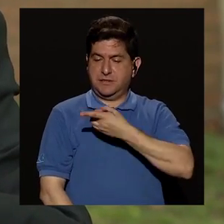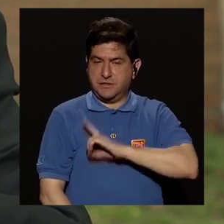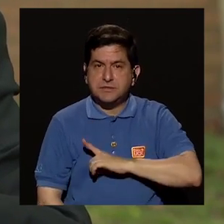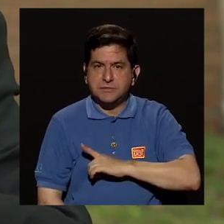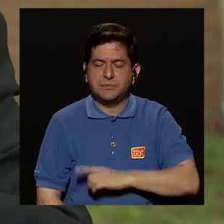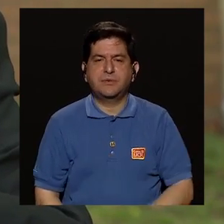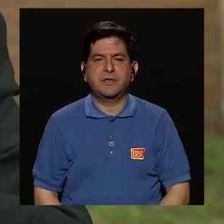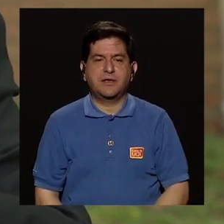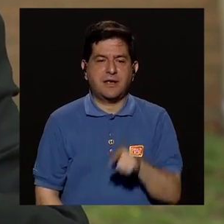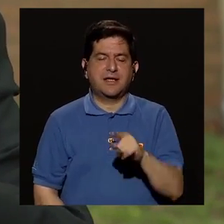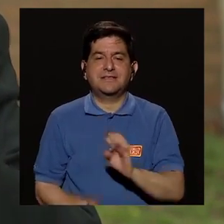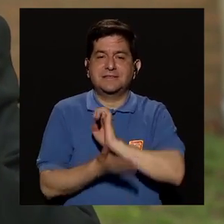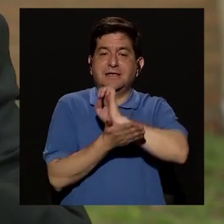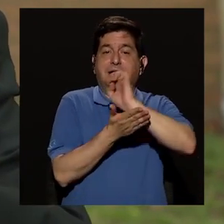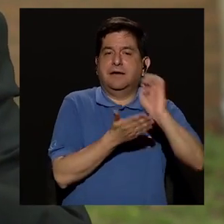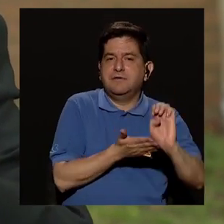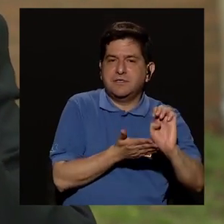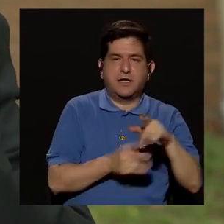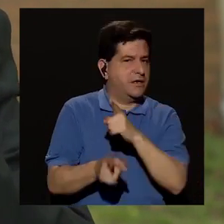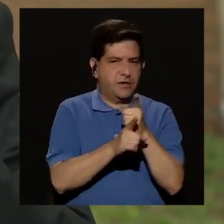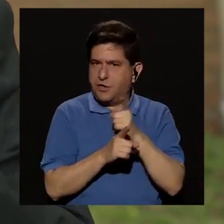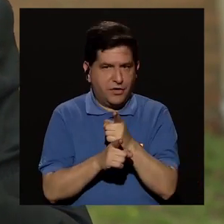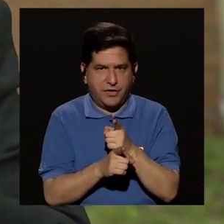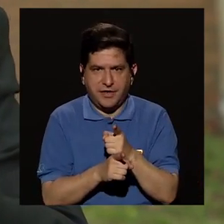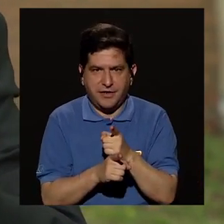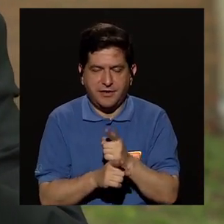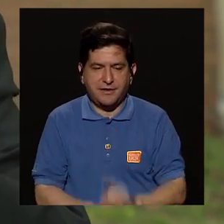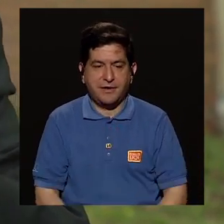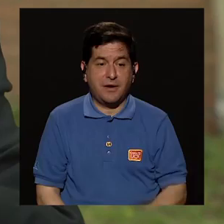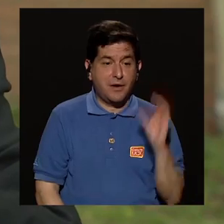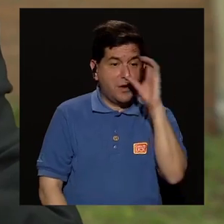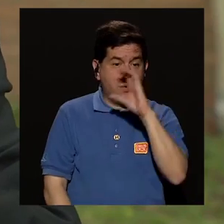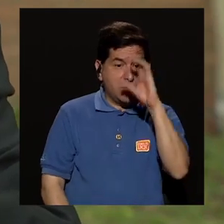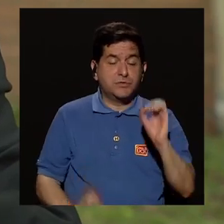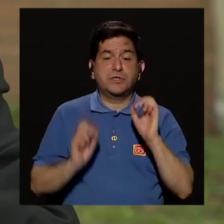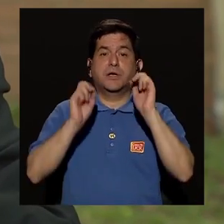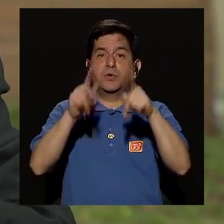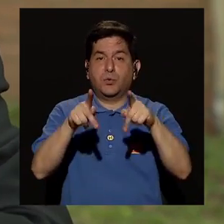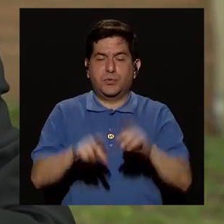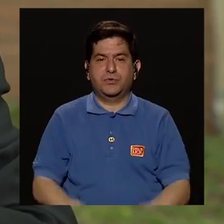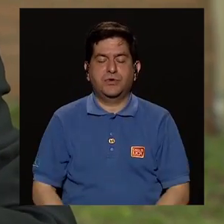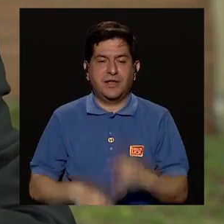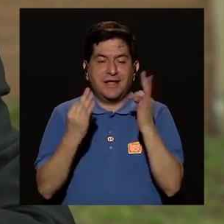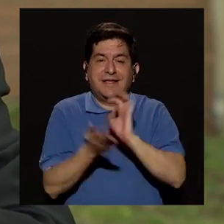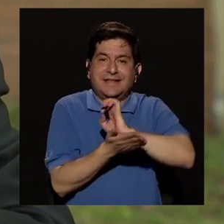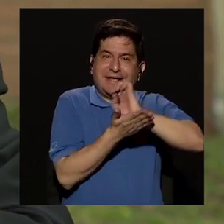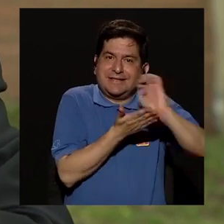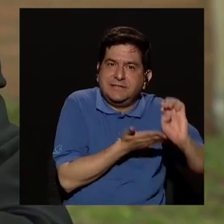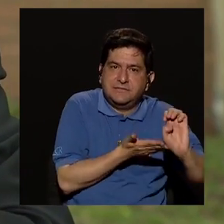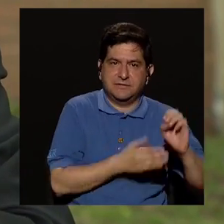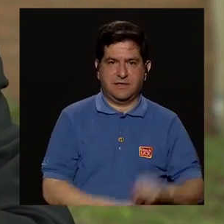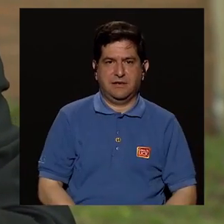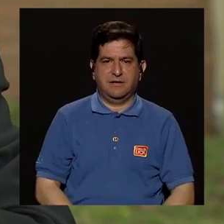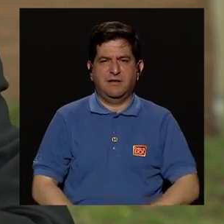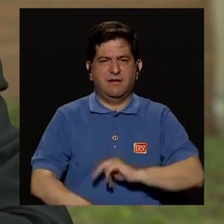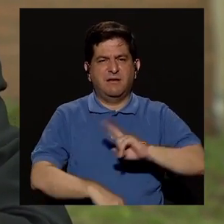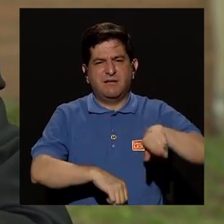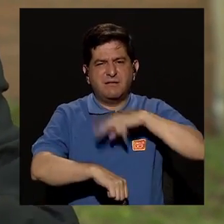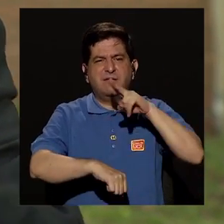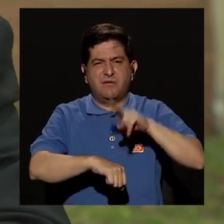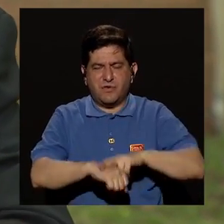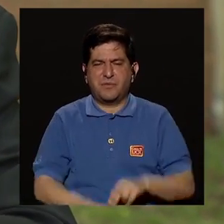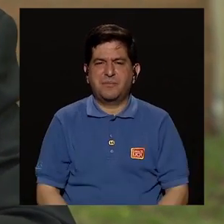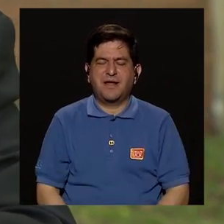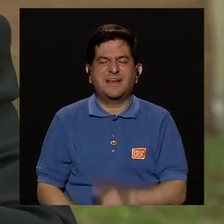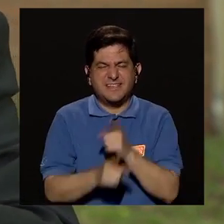disciplina es más preventiva que correctiva. Deberíamos buscar la posibilidad de que sea preventiva. Generalmente